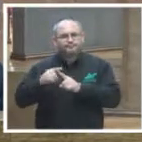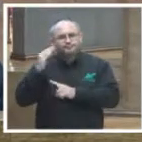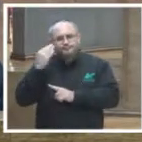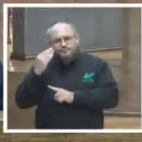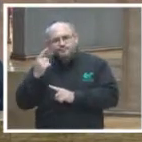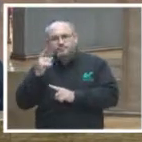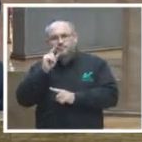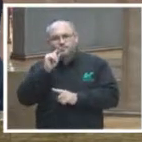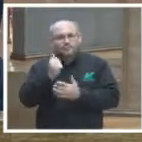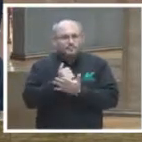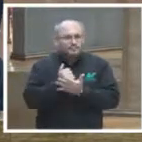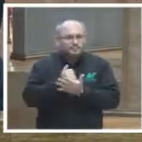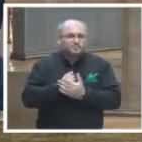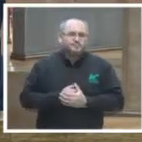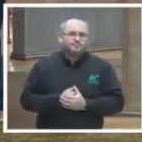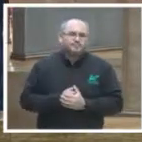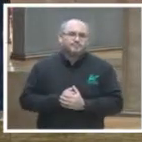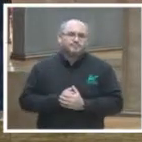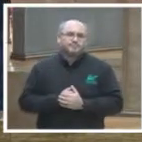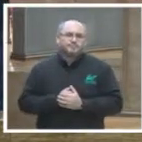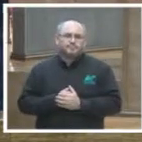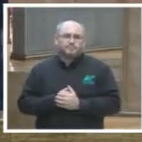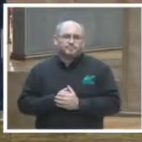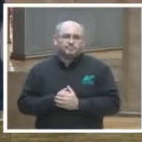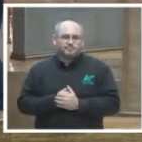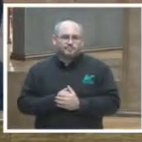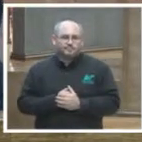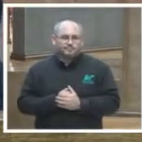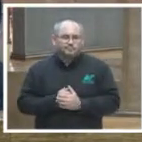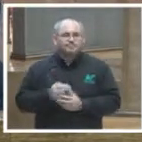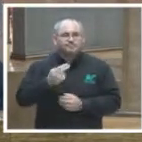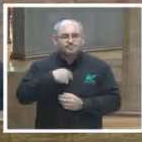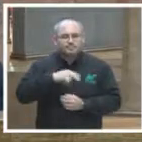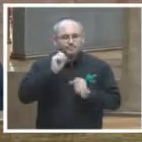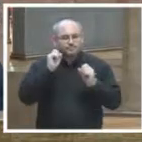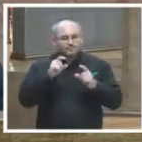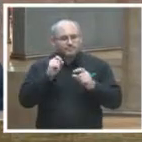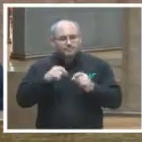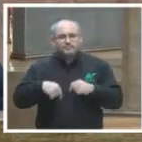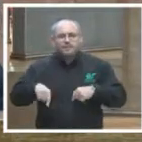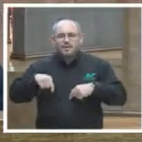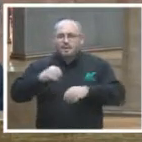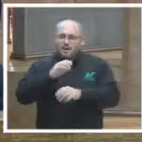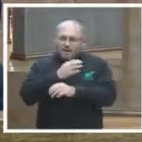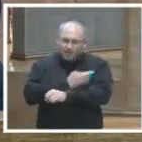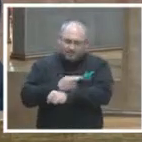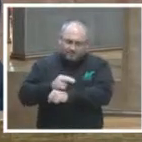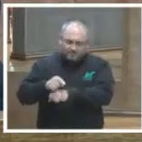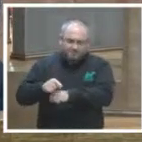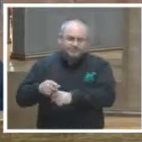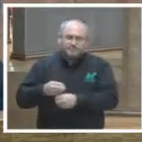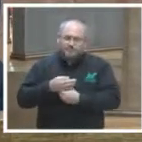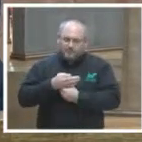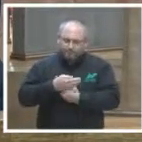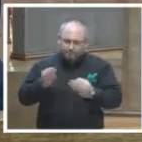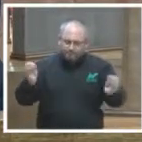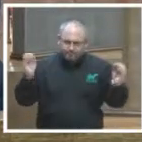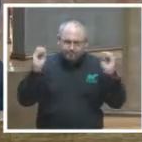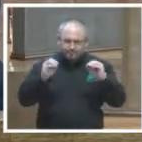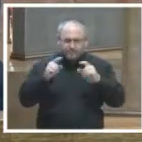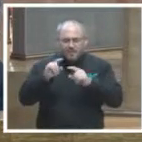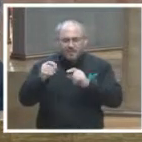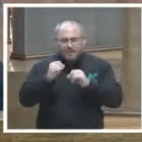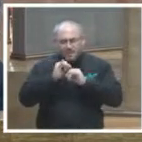de Facebook o en Twitter nosotros también en la coordinación de jurisprudencia publicamos las